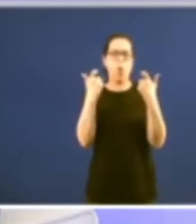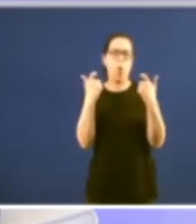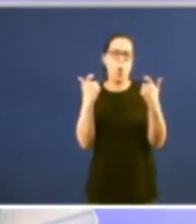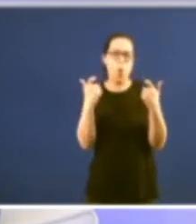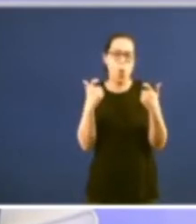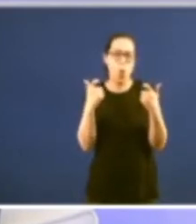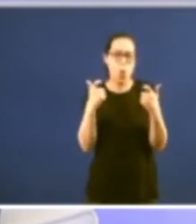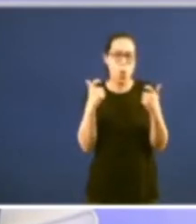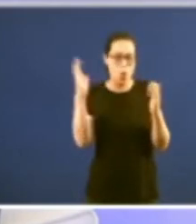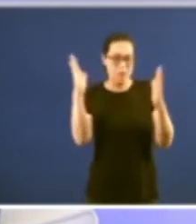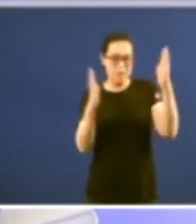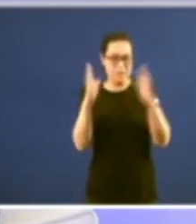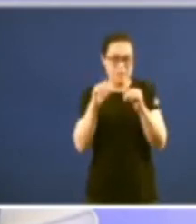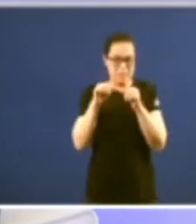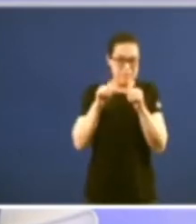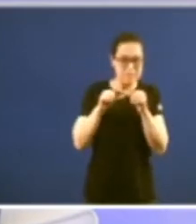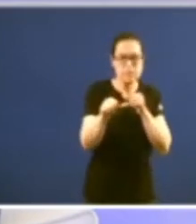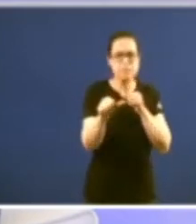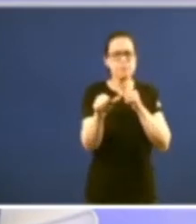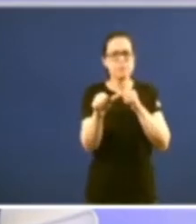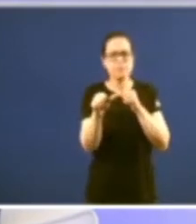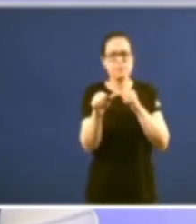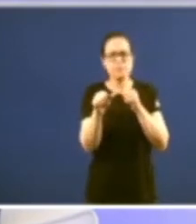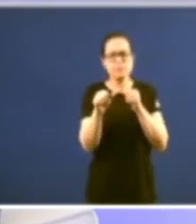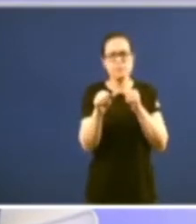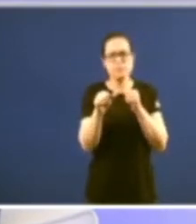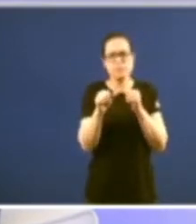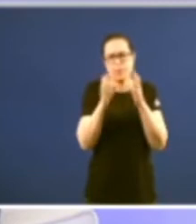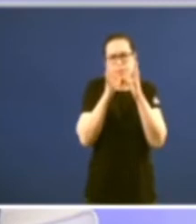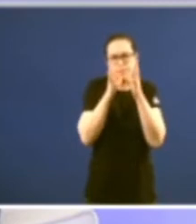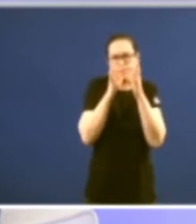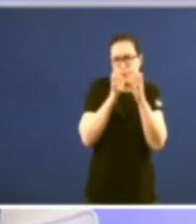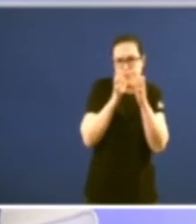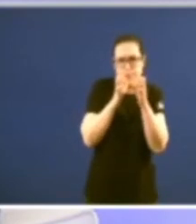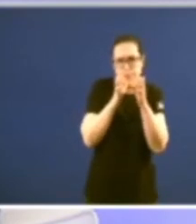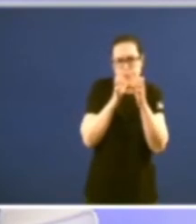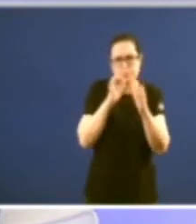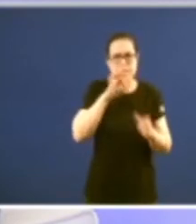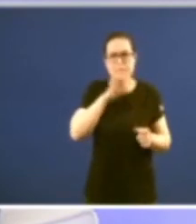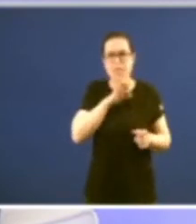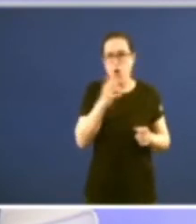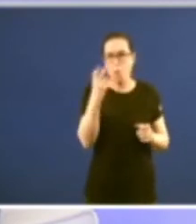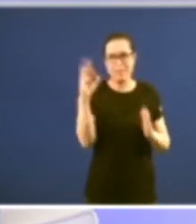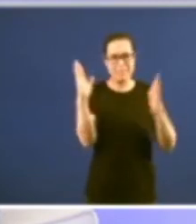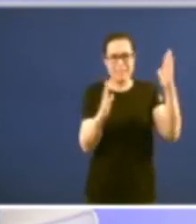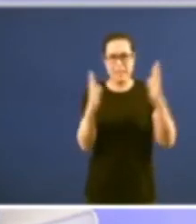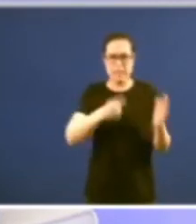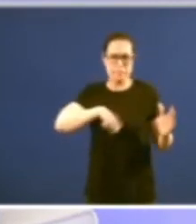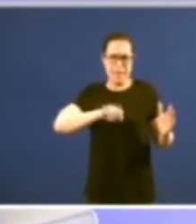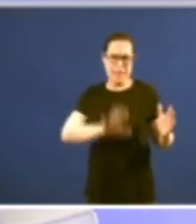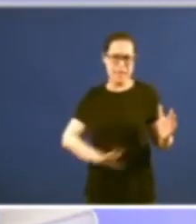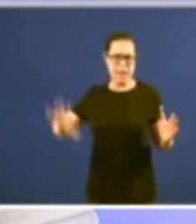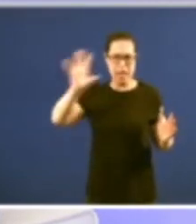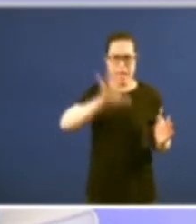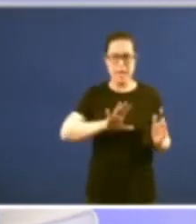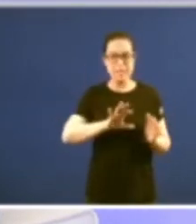a gran trasedia da historia política española do século XX perdón o século XIX